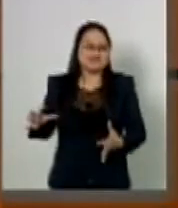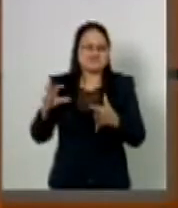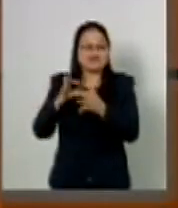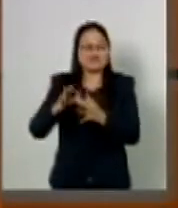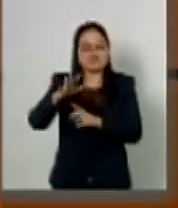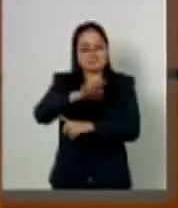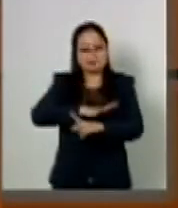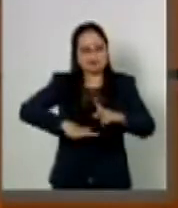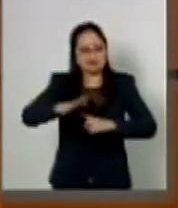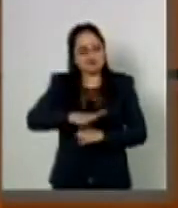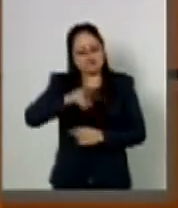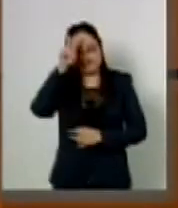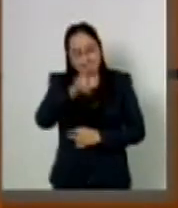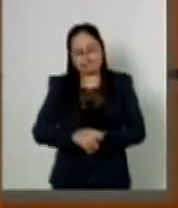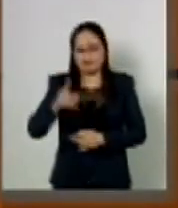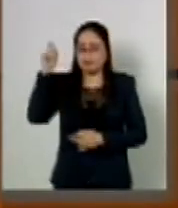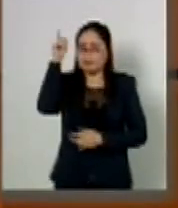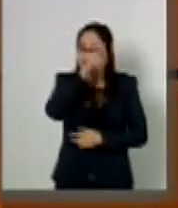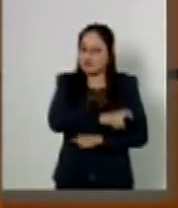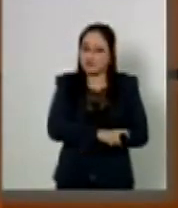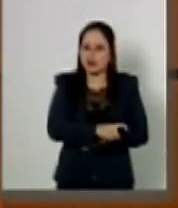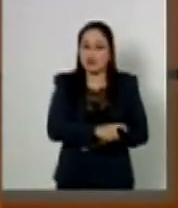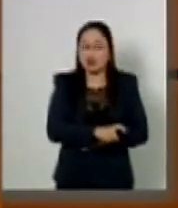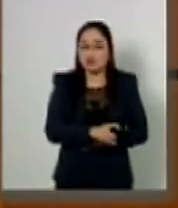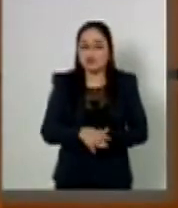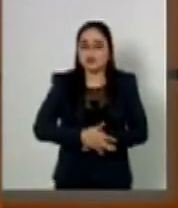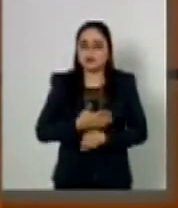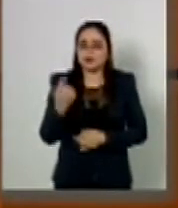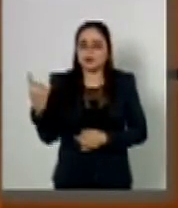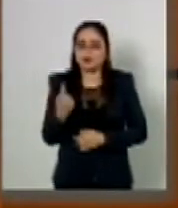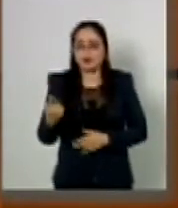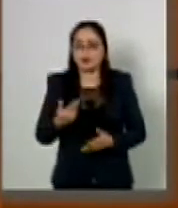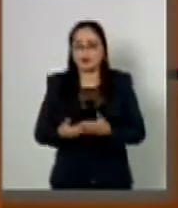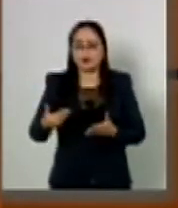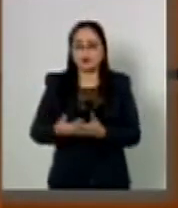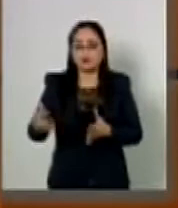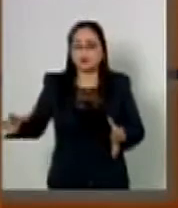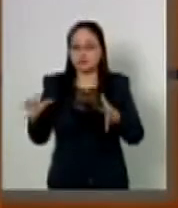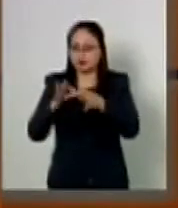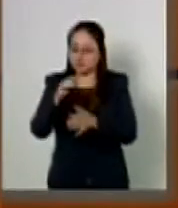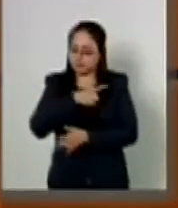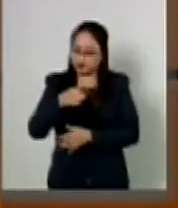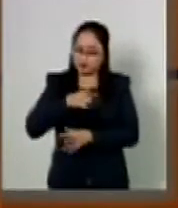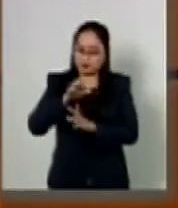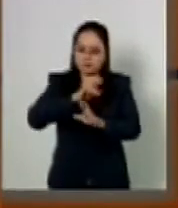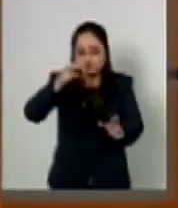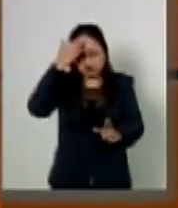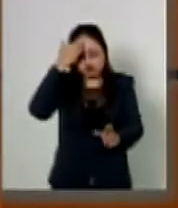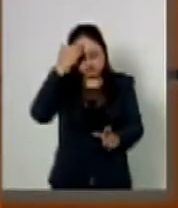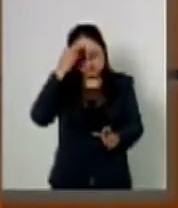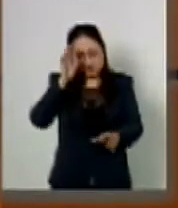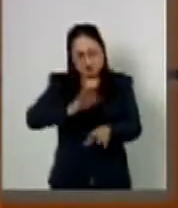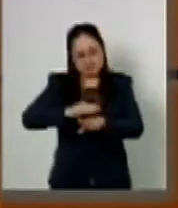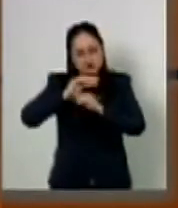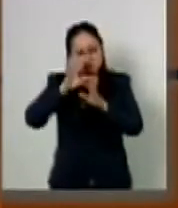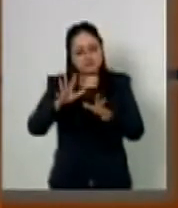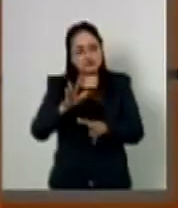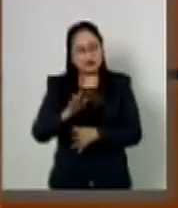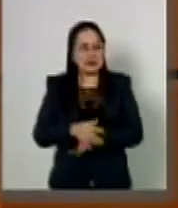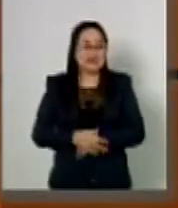sumamente complejo que parte de reconocer, y hay que decirlo con claridad, una tragedia.